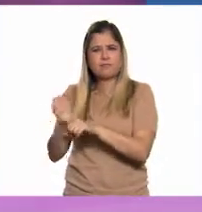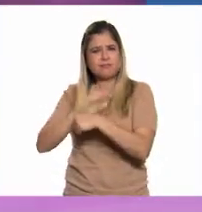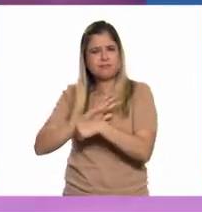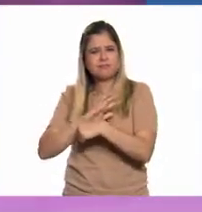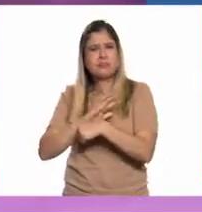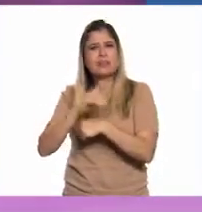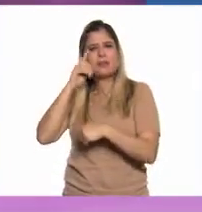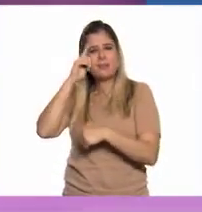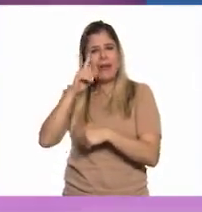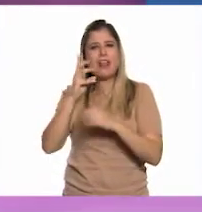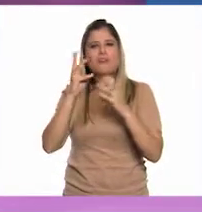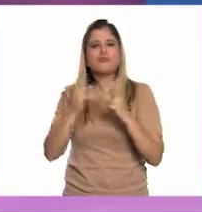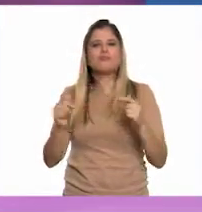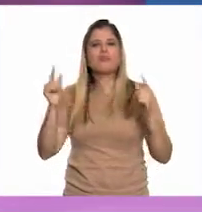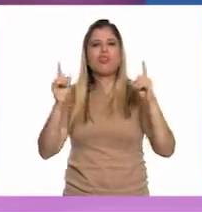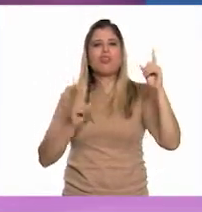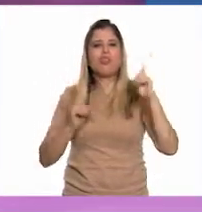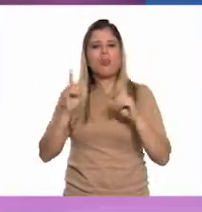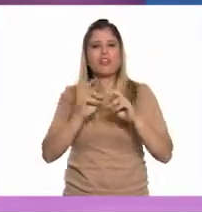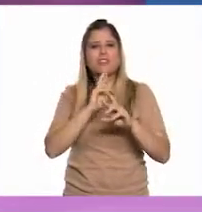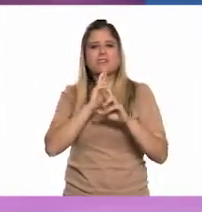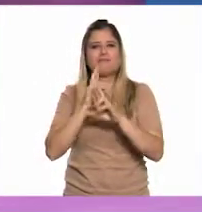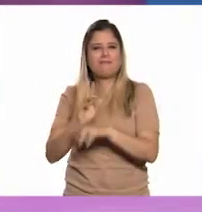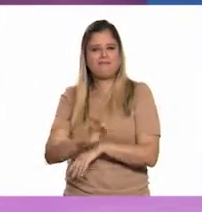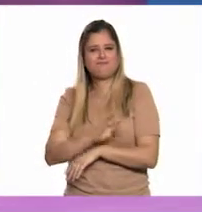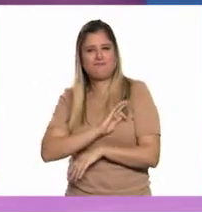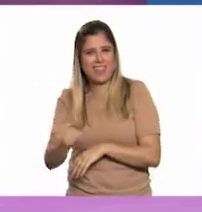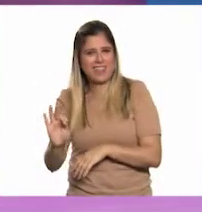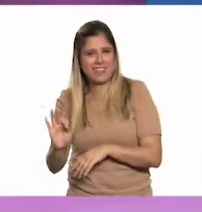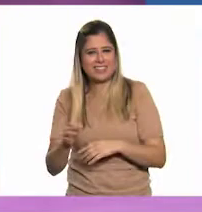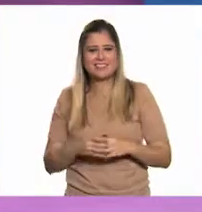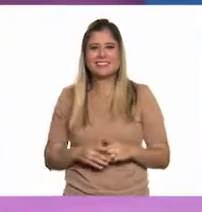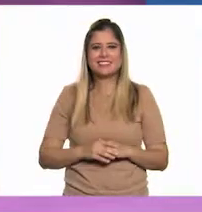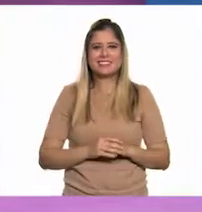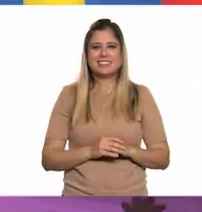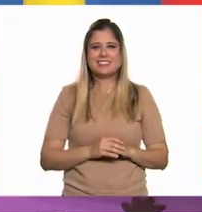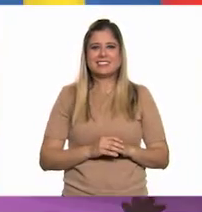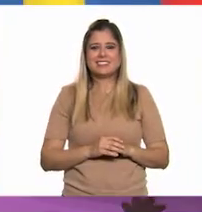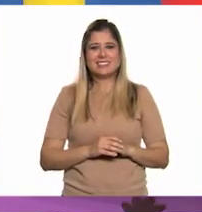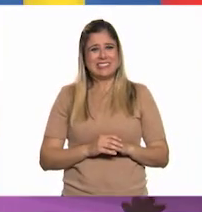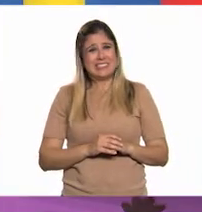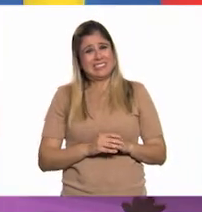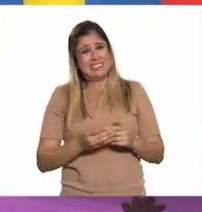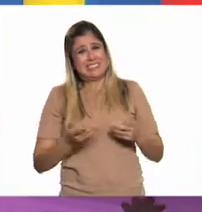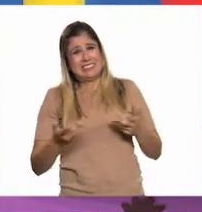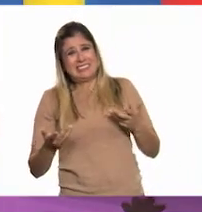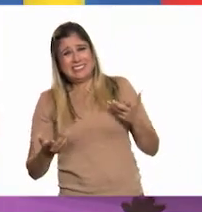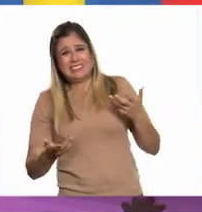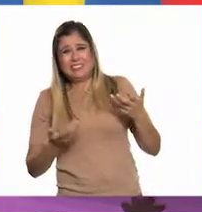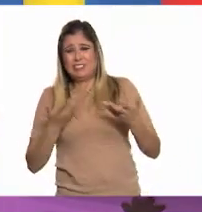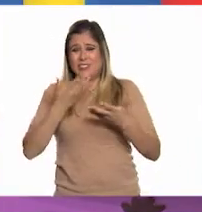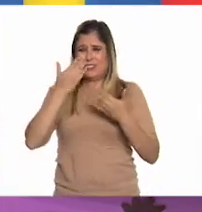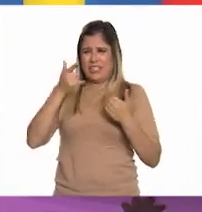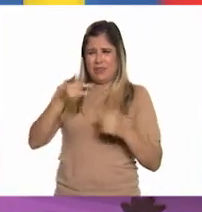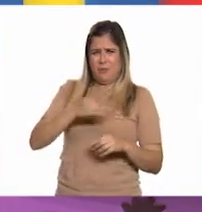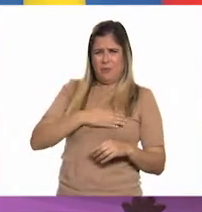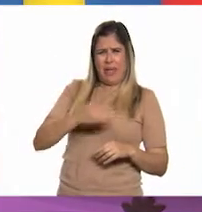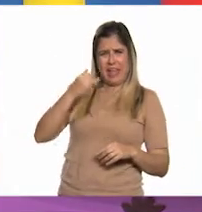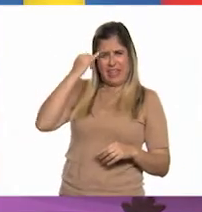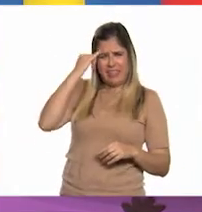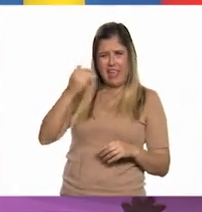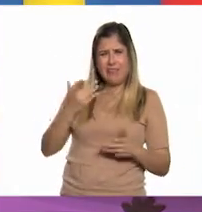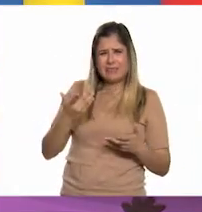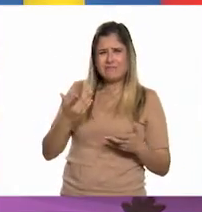para aclarar de una vez por todas las dudas? No lo sé, me parece buena tu idea, pero